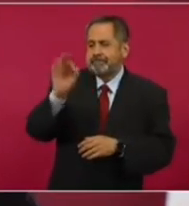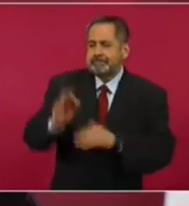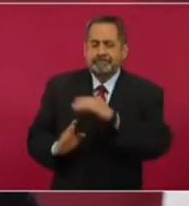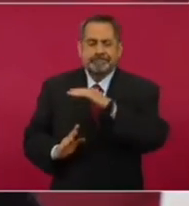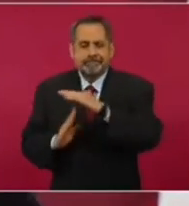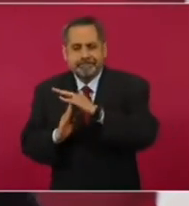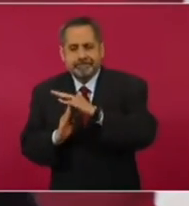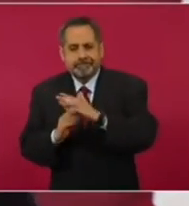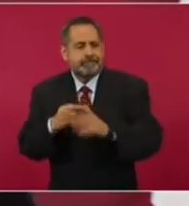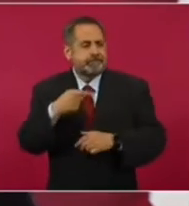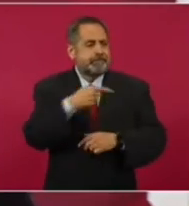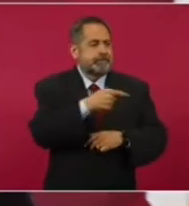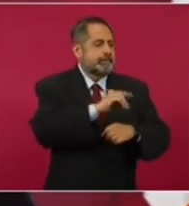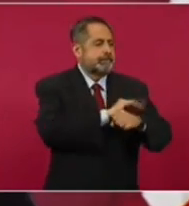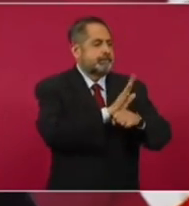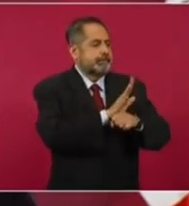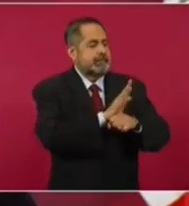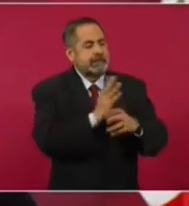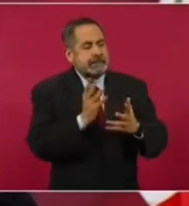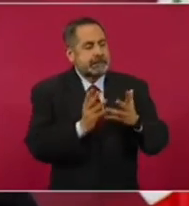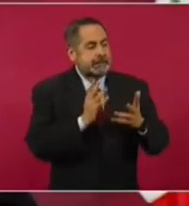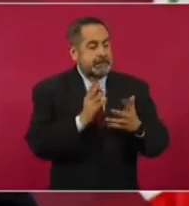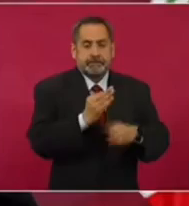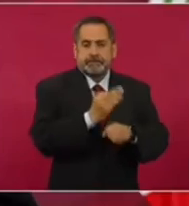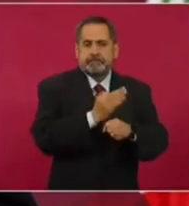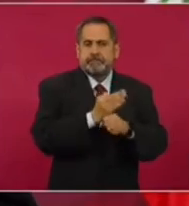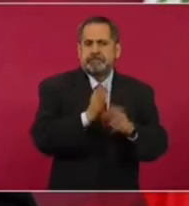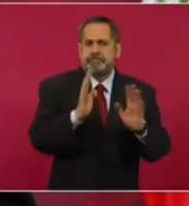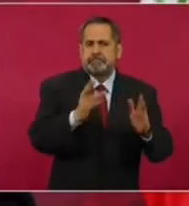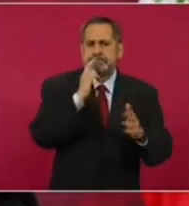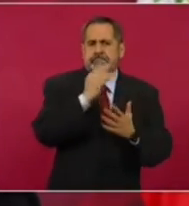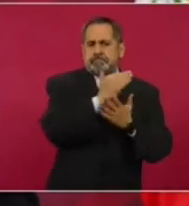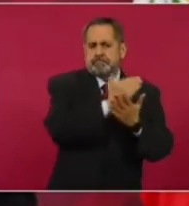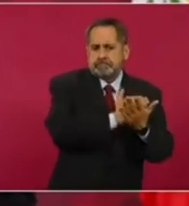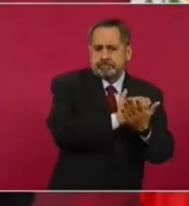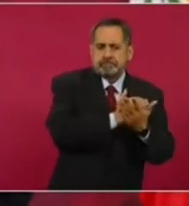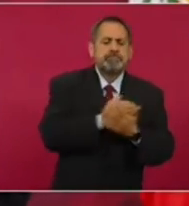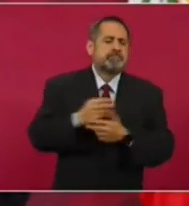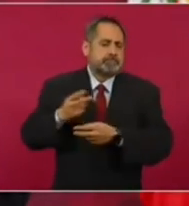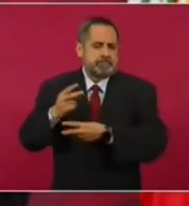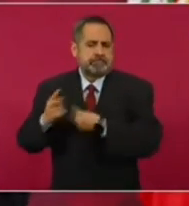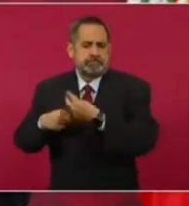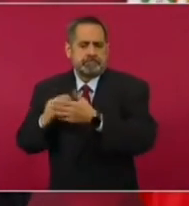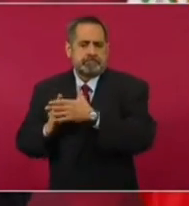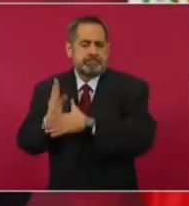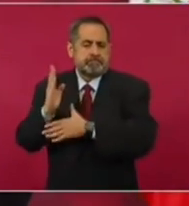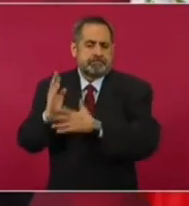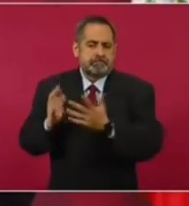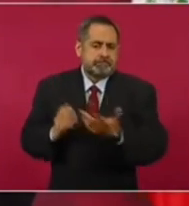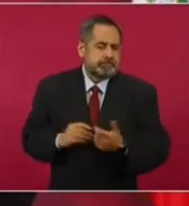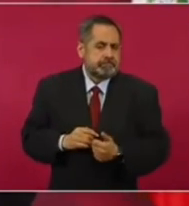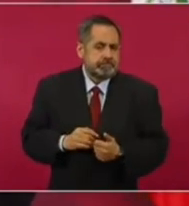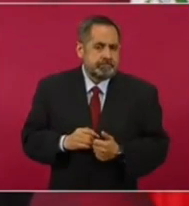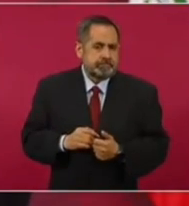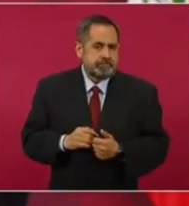entre otros factores, pero eso